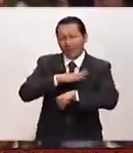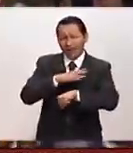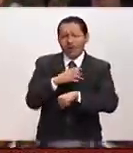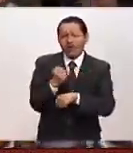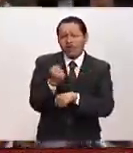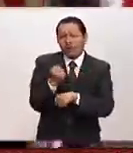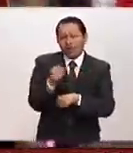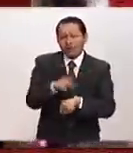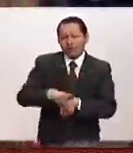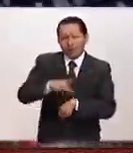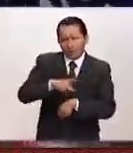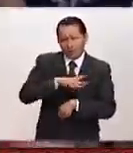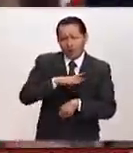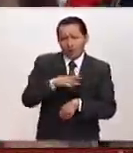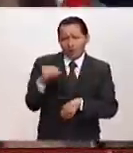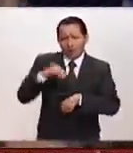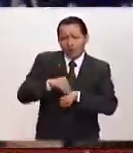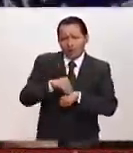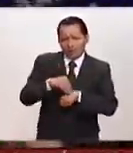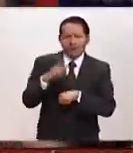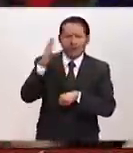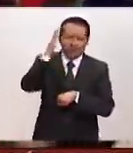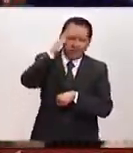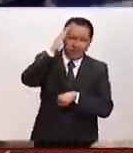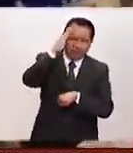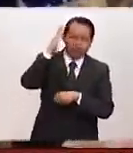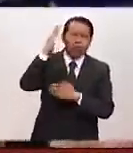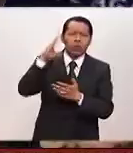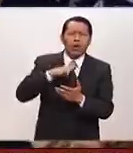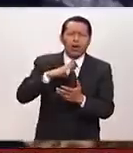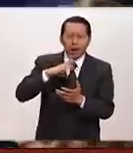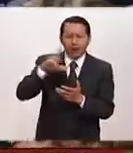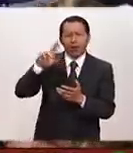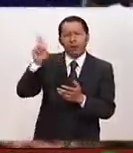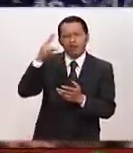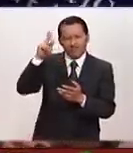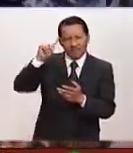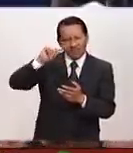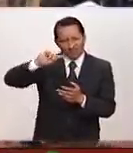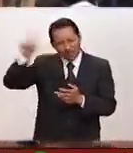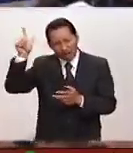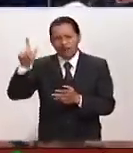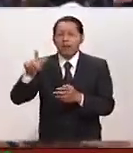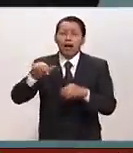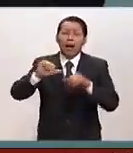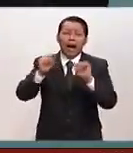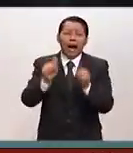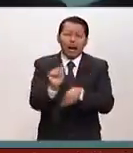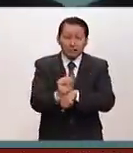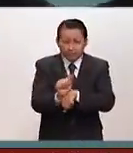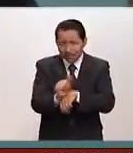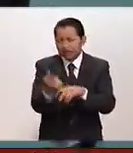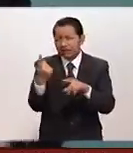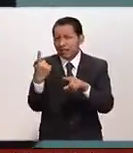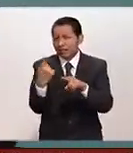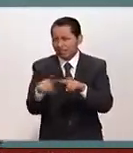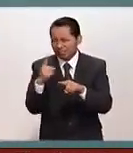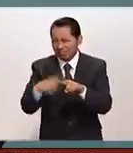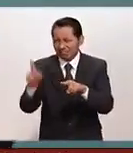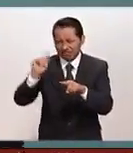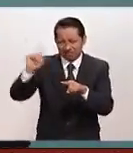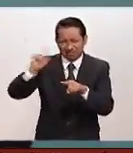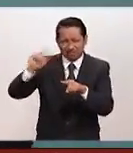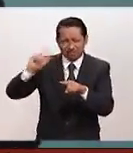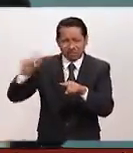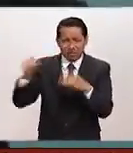los liderazgos en la sociedad, los intelectuales, la academia, los artistas, que también juegan un papel muy relevante